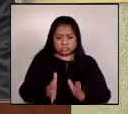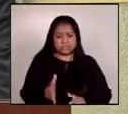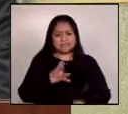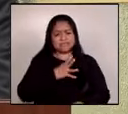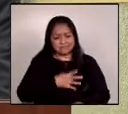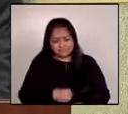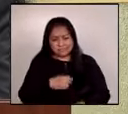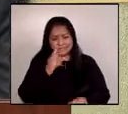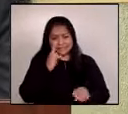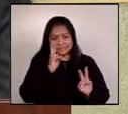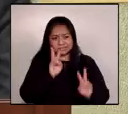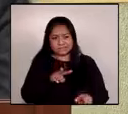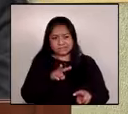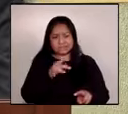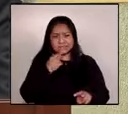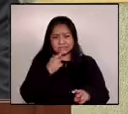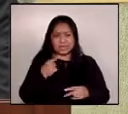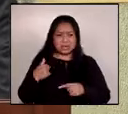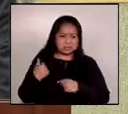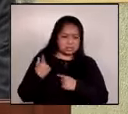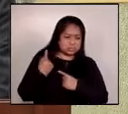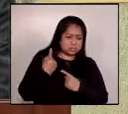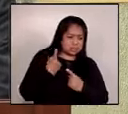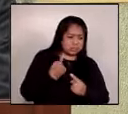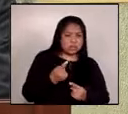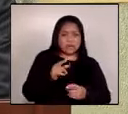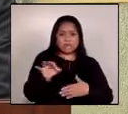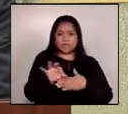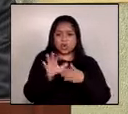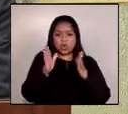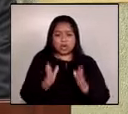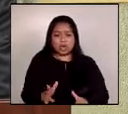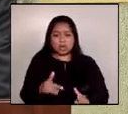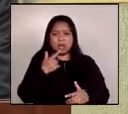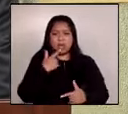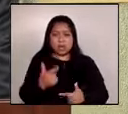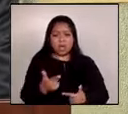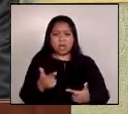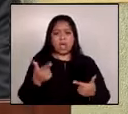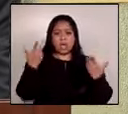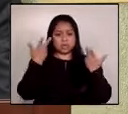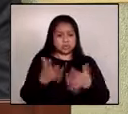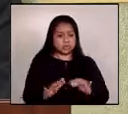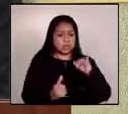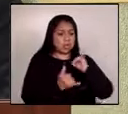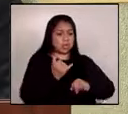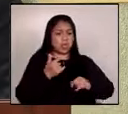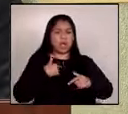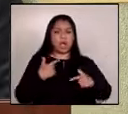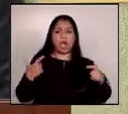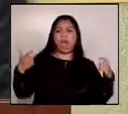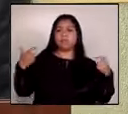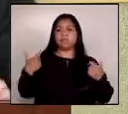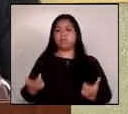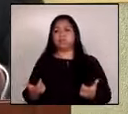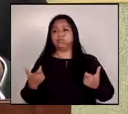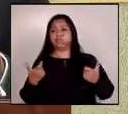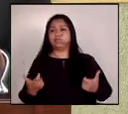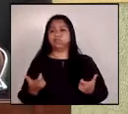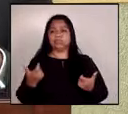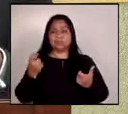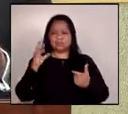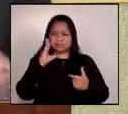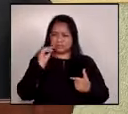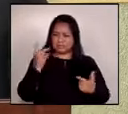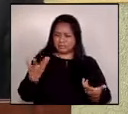presenciar una horda de funcionarios públicos que salen del gobierno con cada vez más elevados e inexplicables